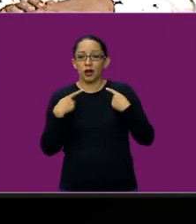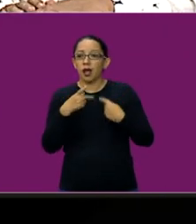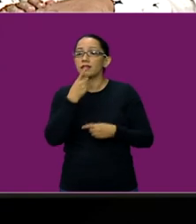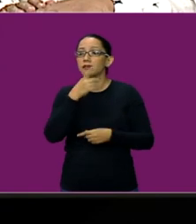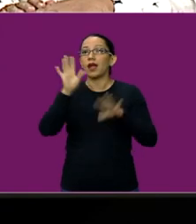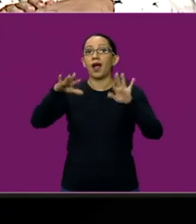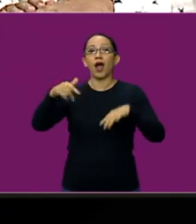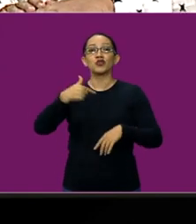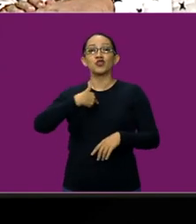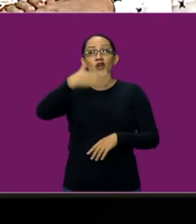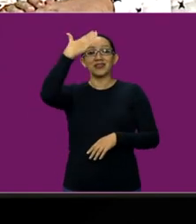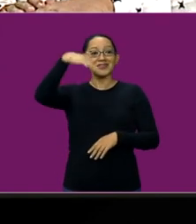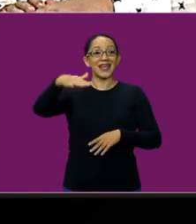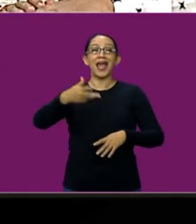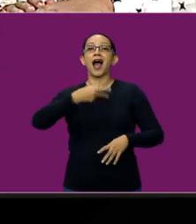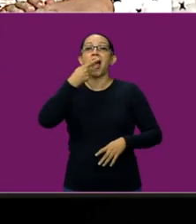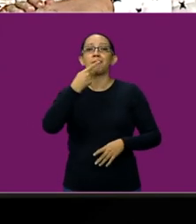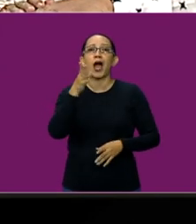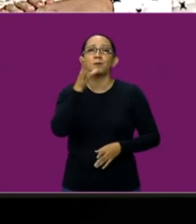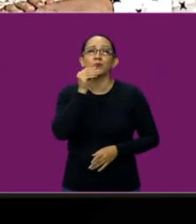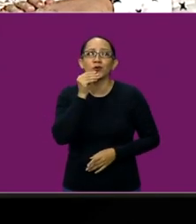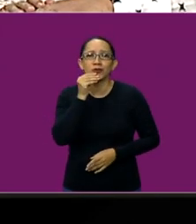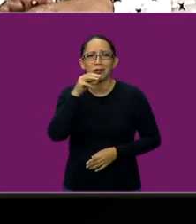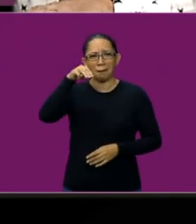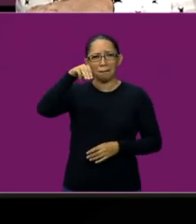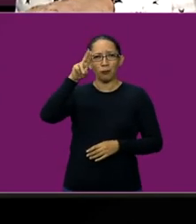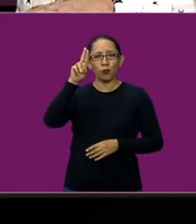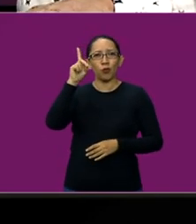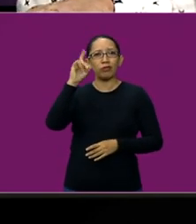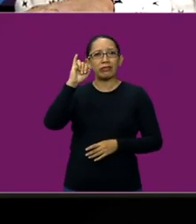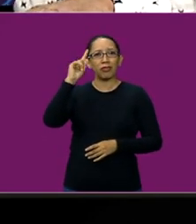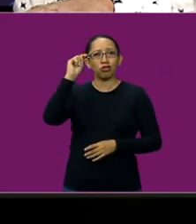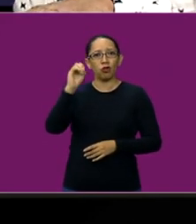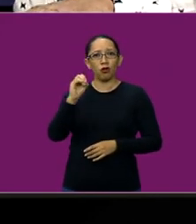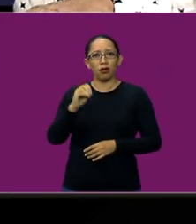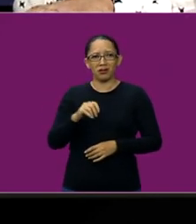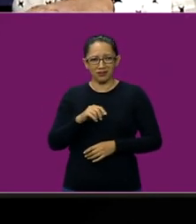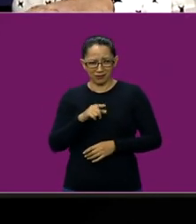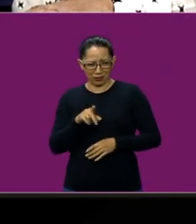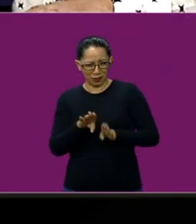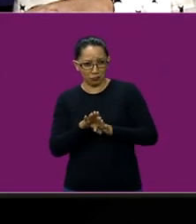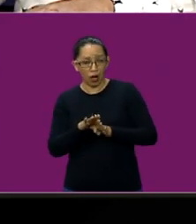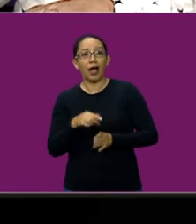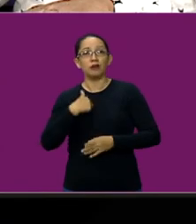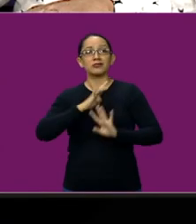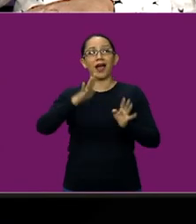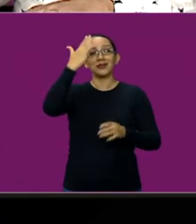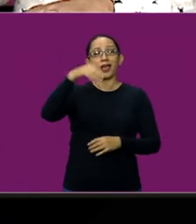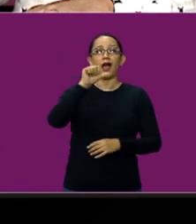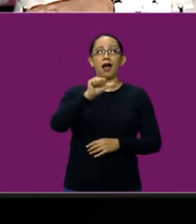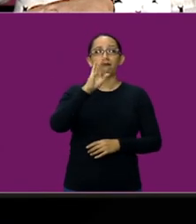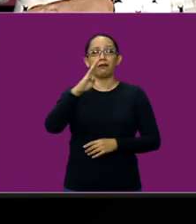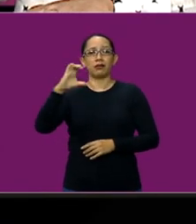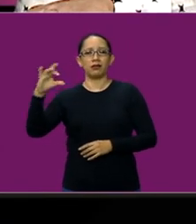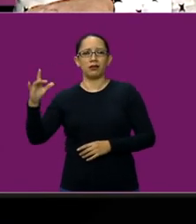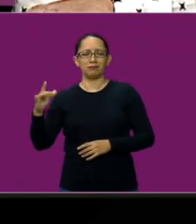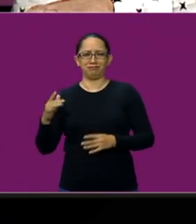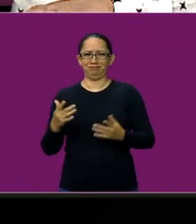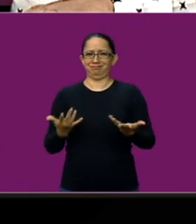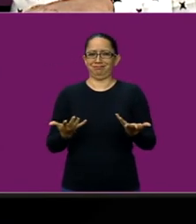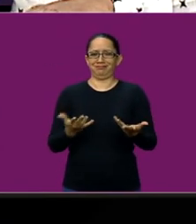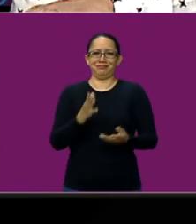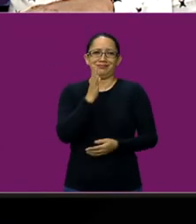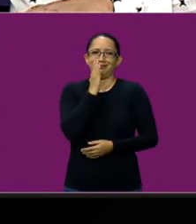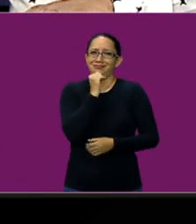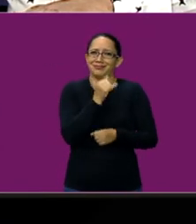mudito. Y yo así, como, como, como en mudito. Sí, llámese el abecedario. Entonces, es como si quisiéramos ser maestros